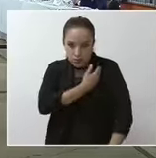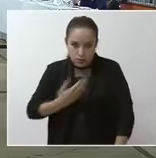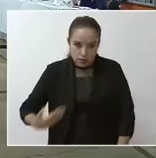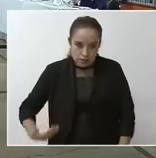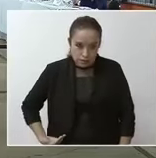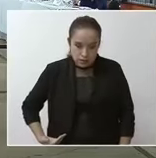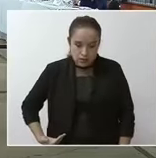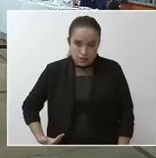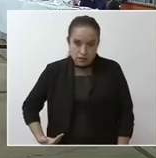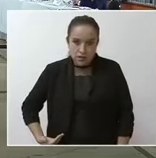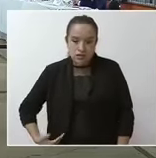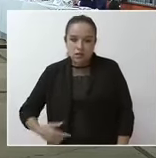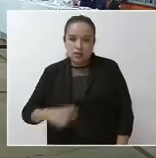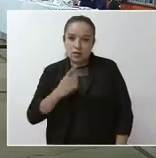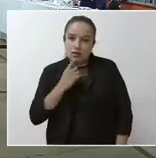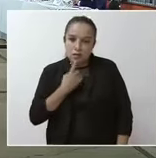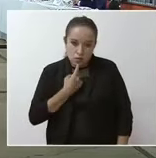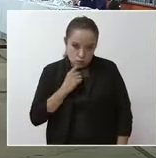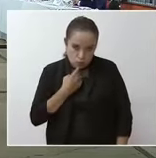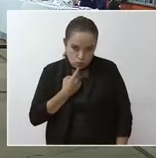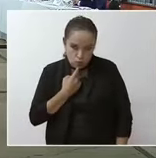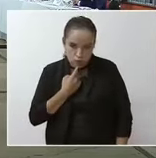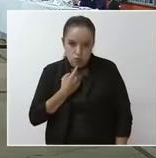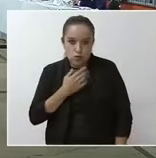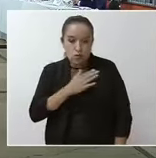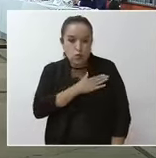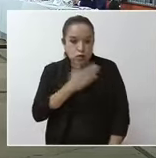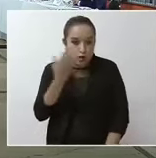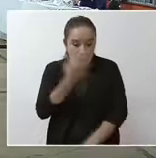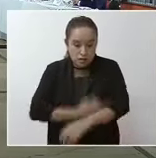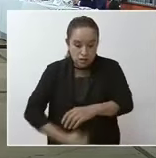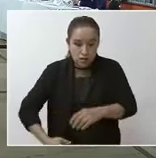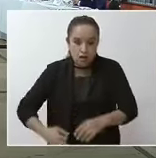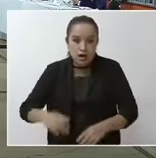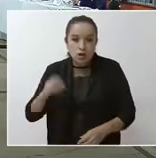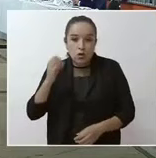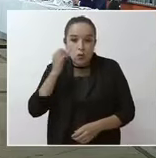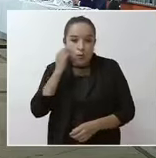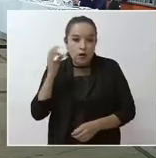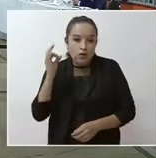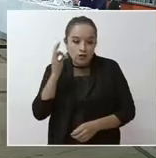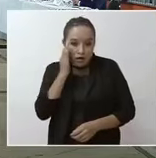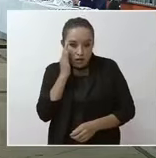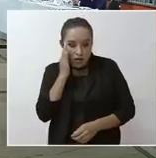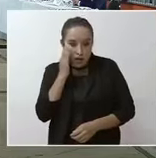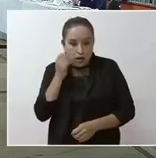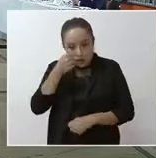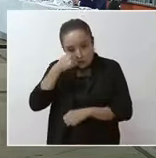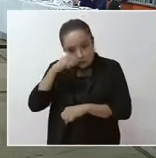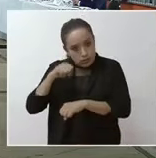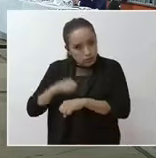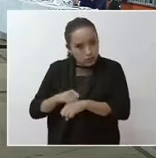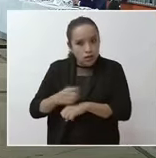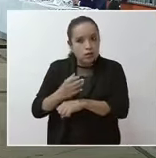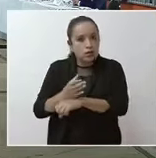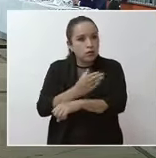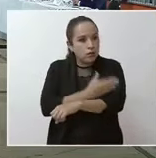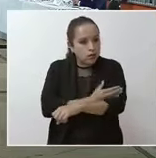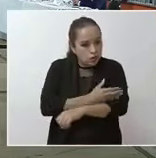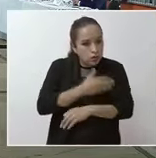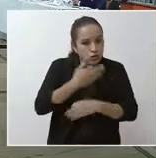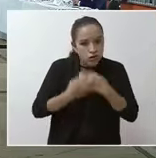Señor Gobernador del Estado de Hidalgo, muy buenas tardes, secretarias, secretarios, compañeros y compañeras.